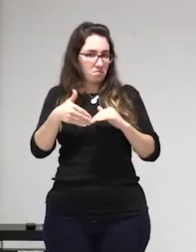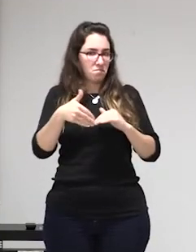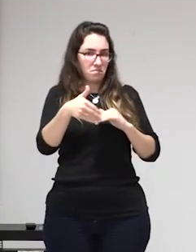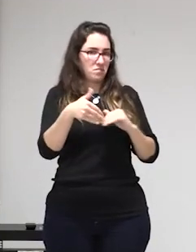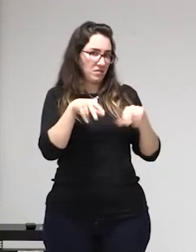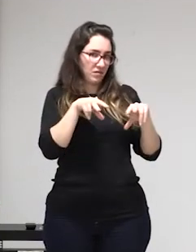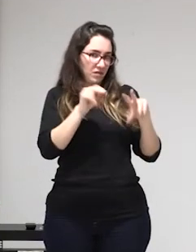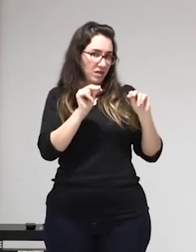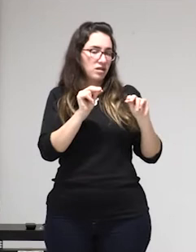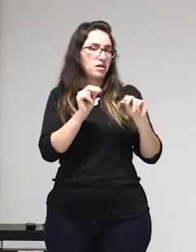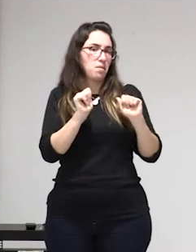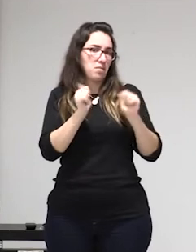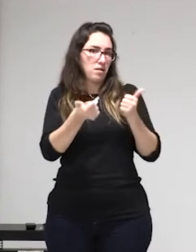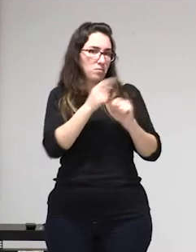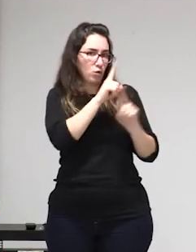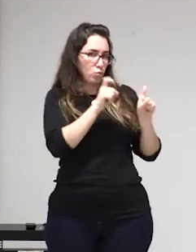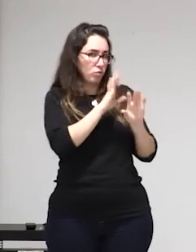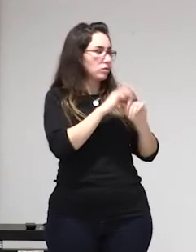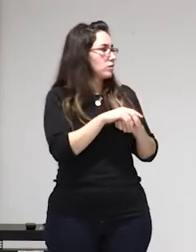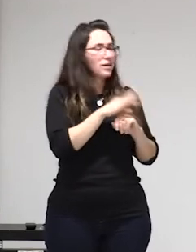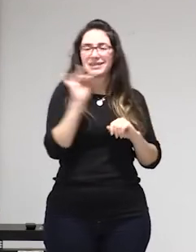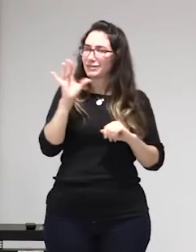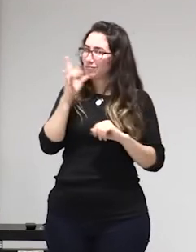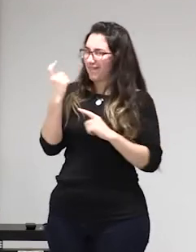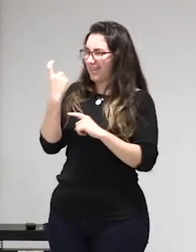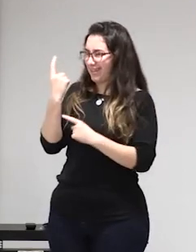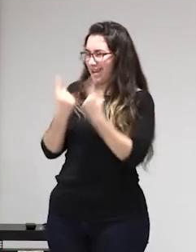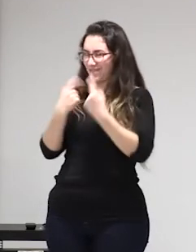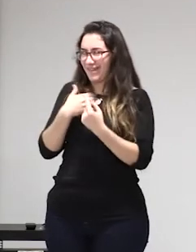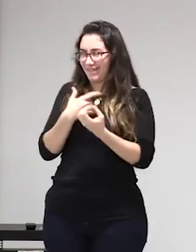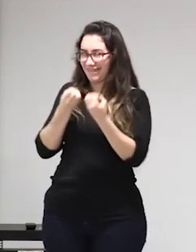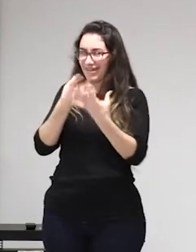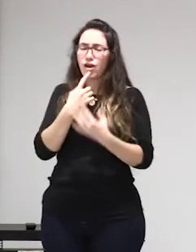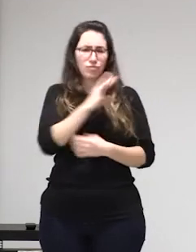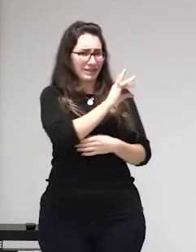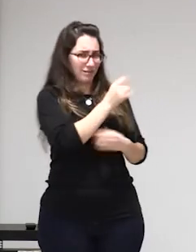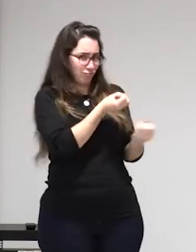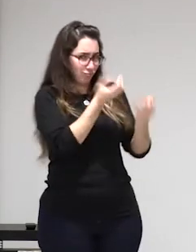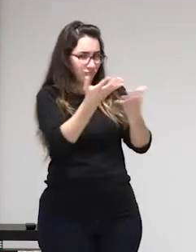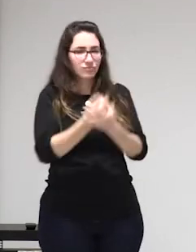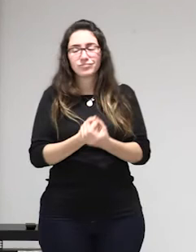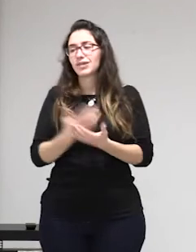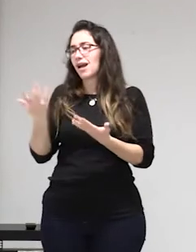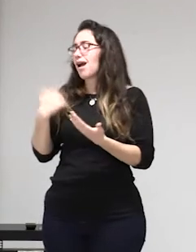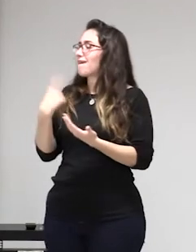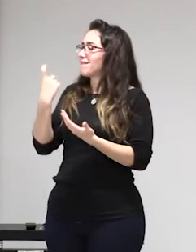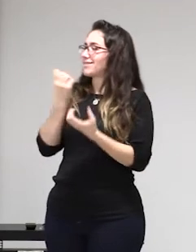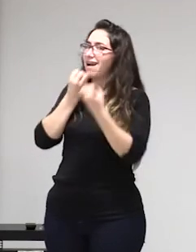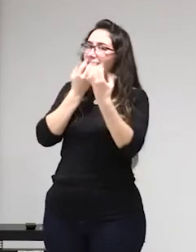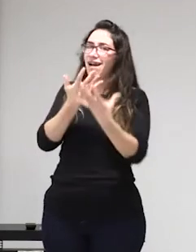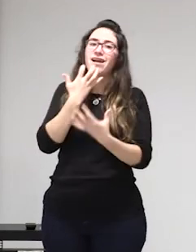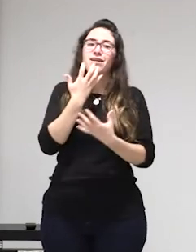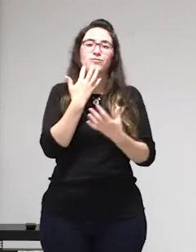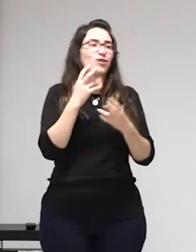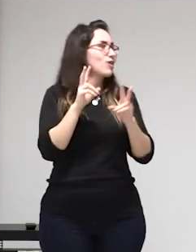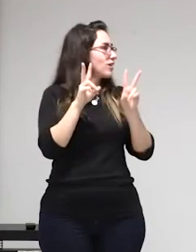hay que enseñarles que una mujer cobre o no cobre tiene que ser respetada merece ser respetada sus límites